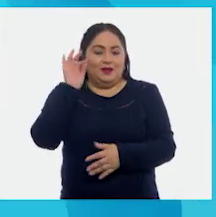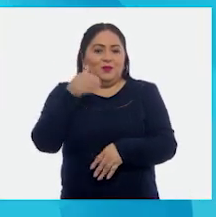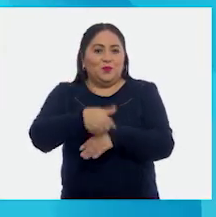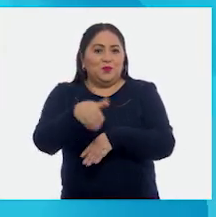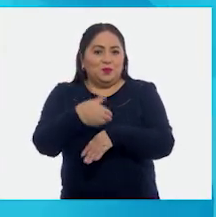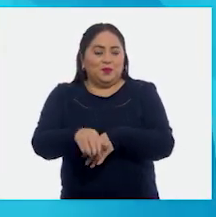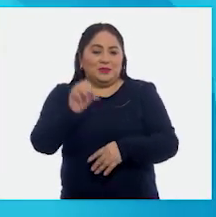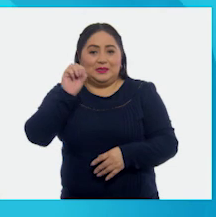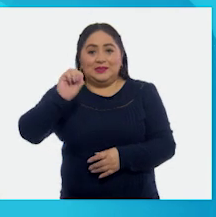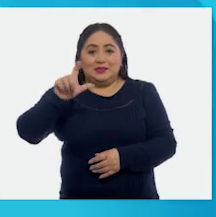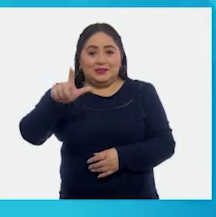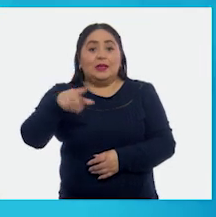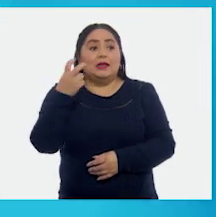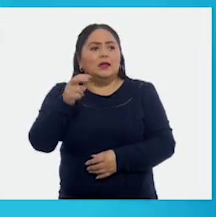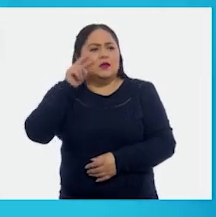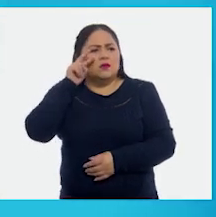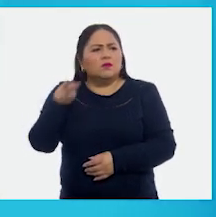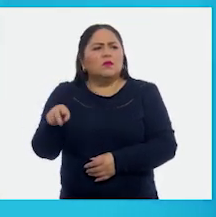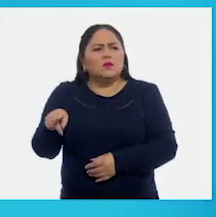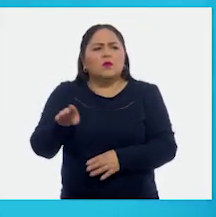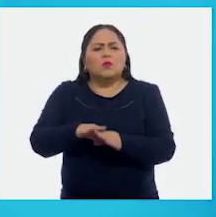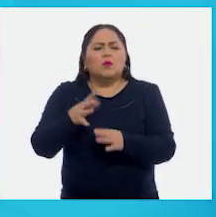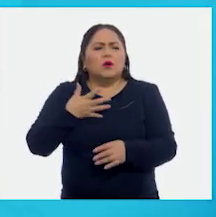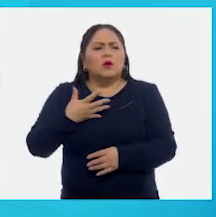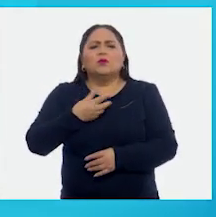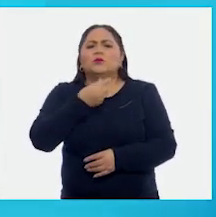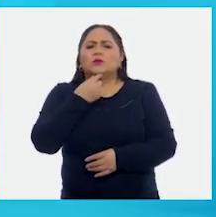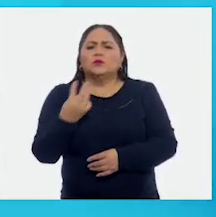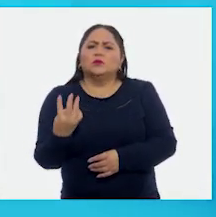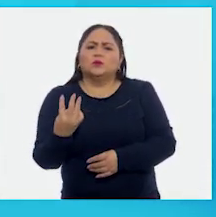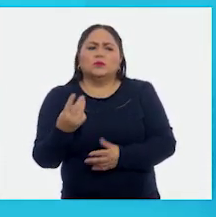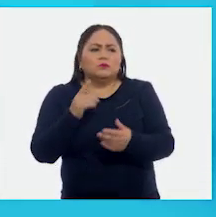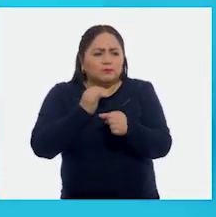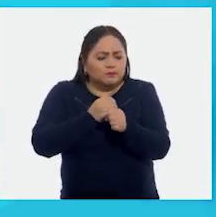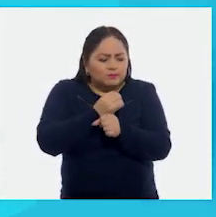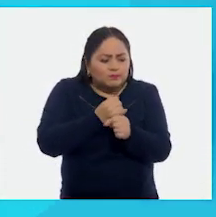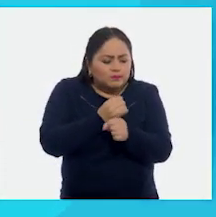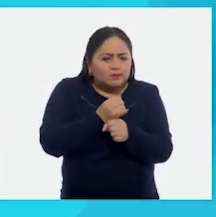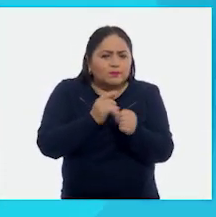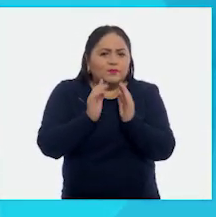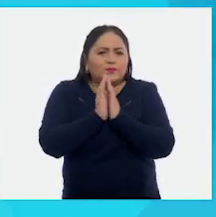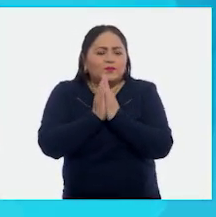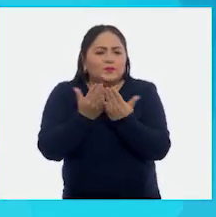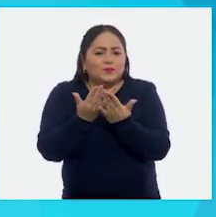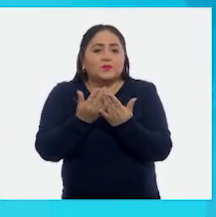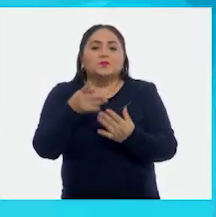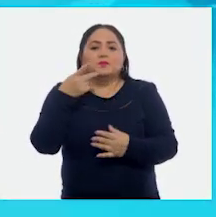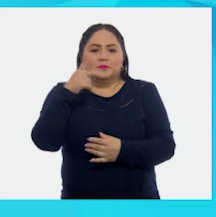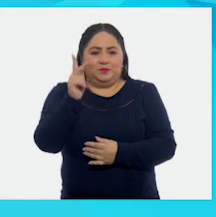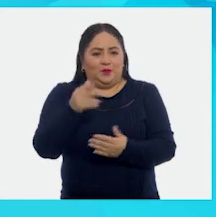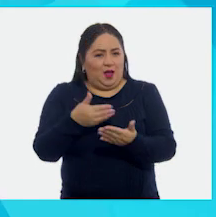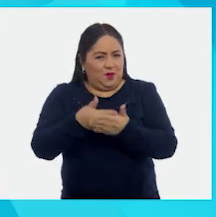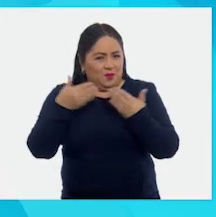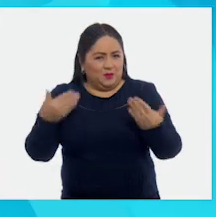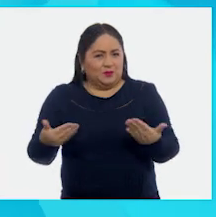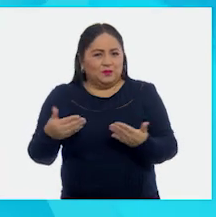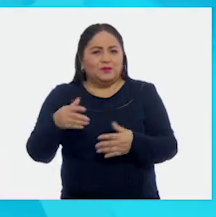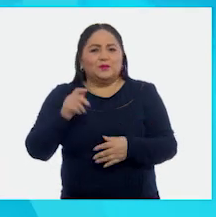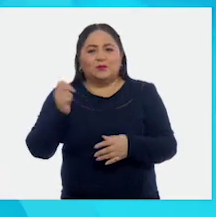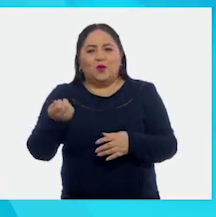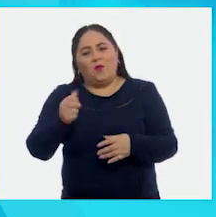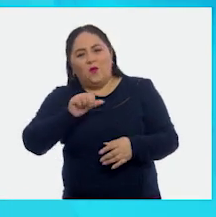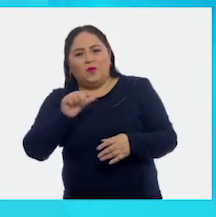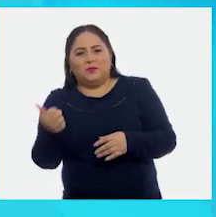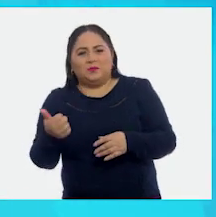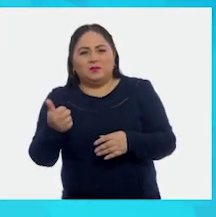página. Y ahí vemos cómo hay unos niños que están explorando esos libros. Pero nos vamos a ir a la parte